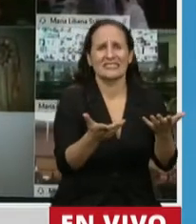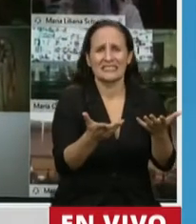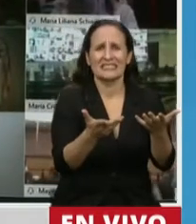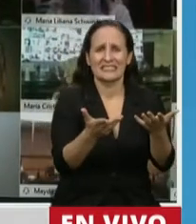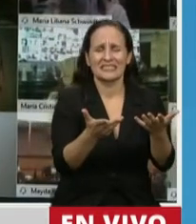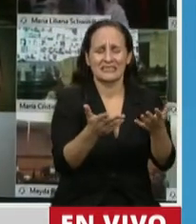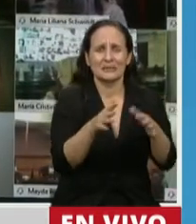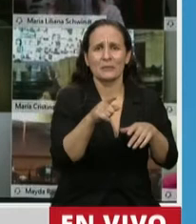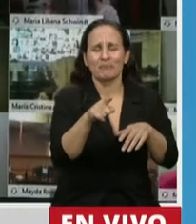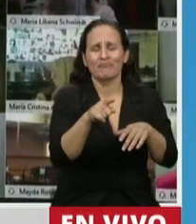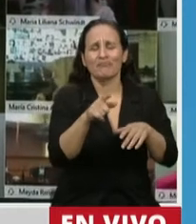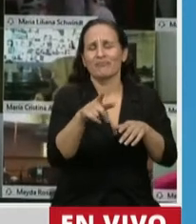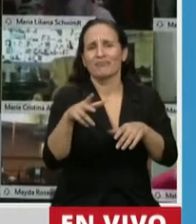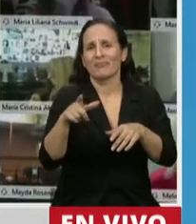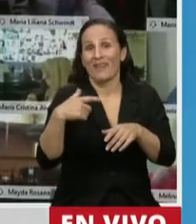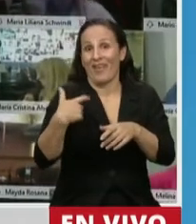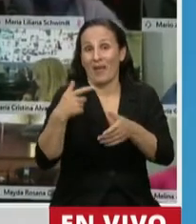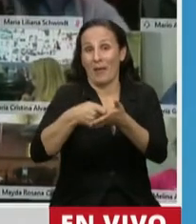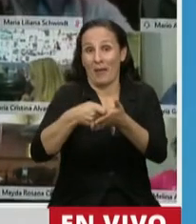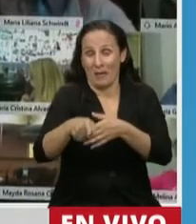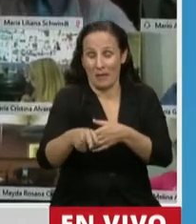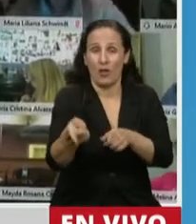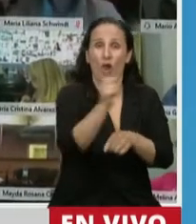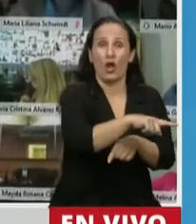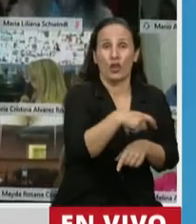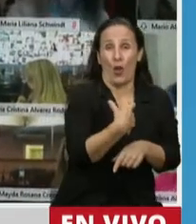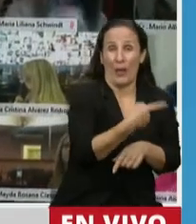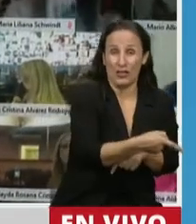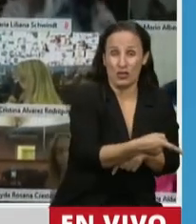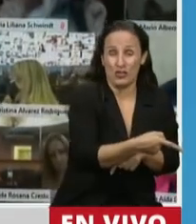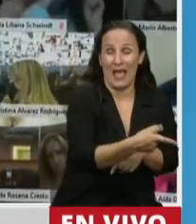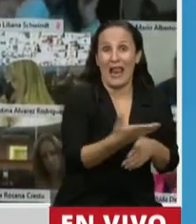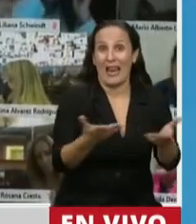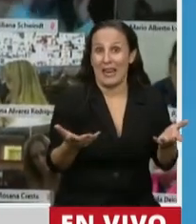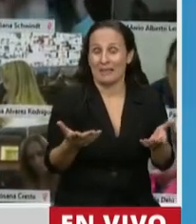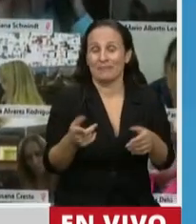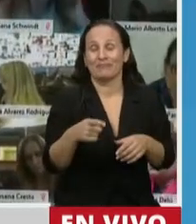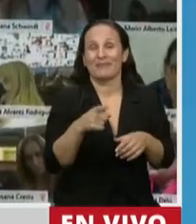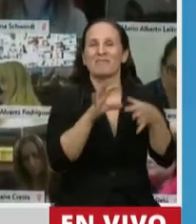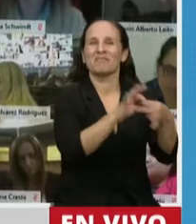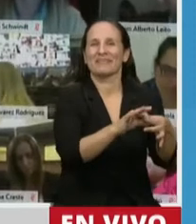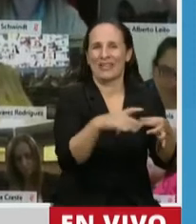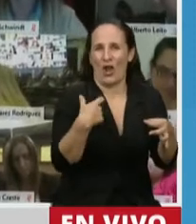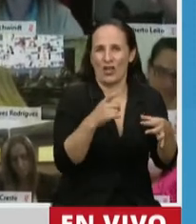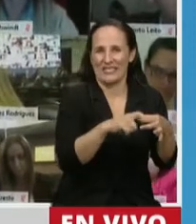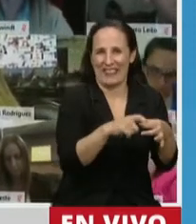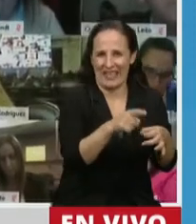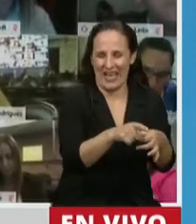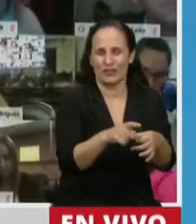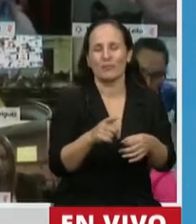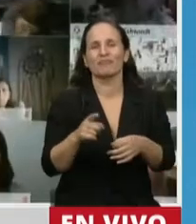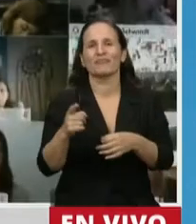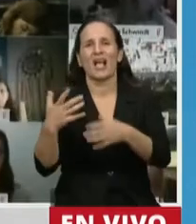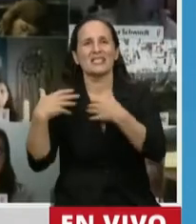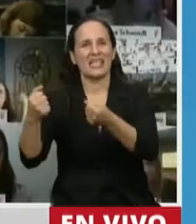sector de las prepagas, de las obras sociales, sindicales, el sector de la salud pública,